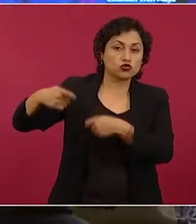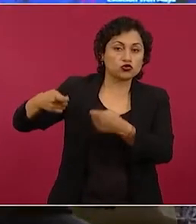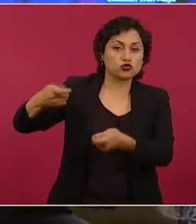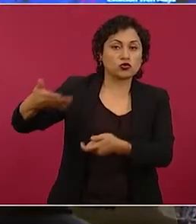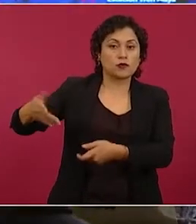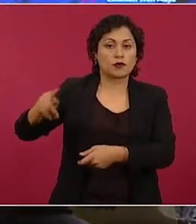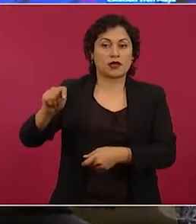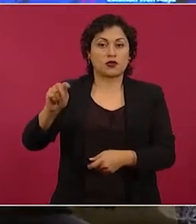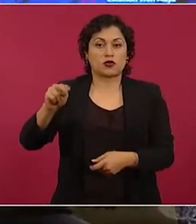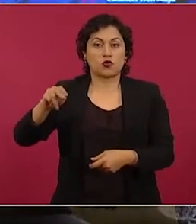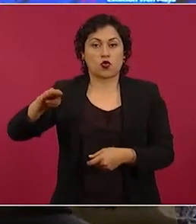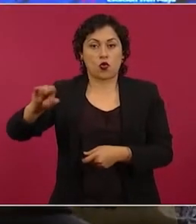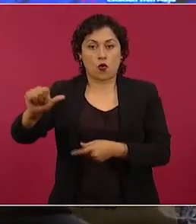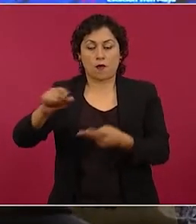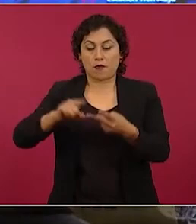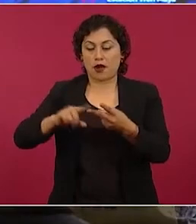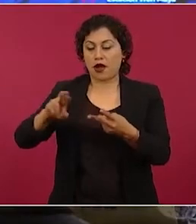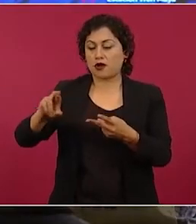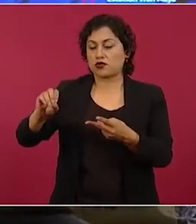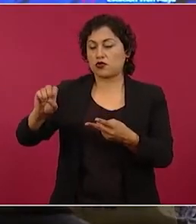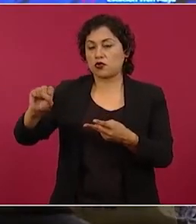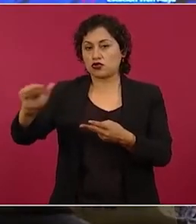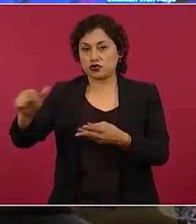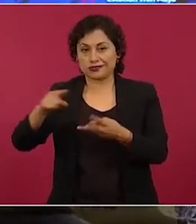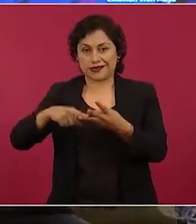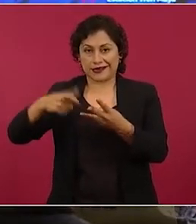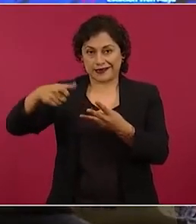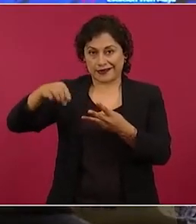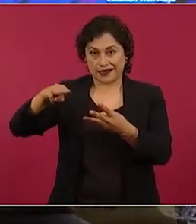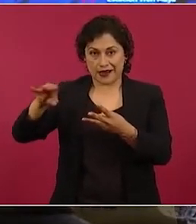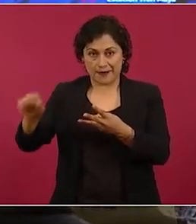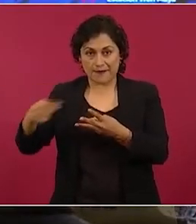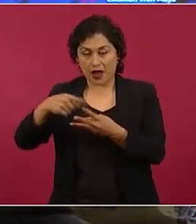la rosa y la quema para la siembra del maíz,